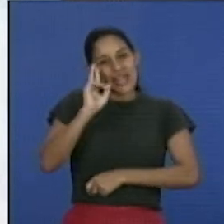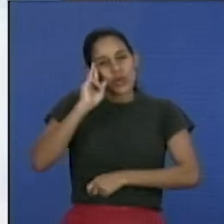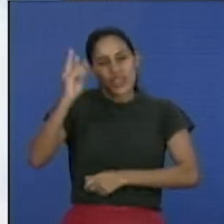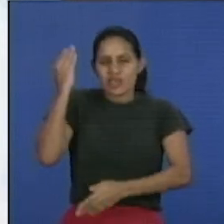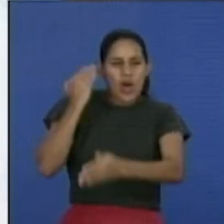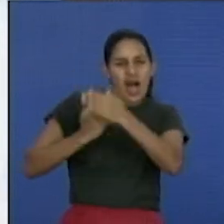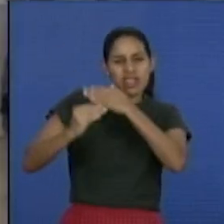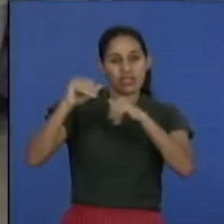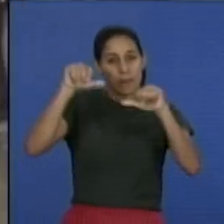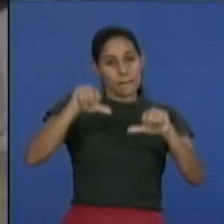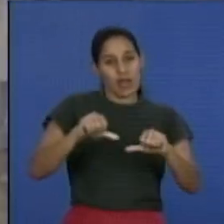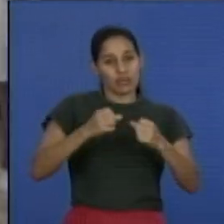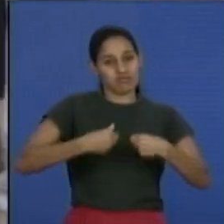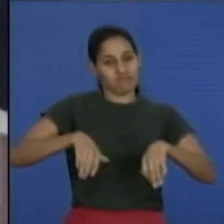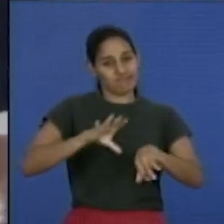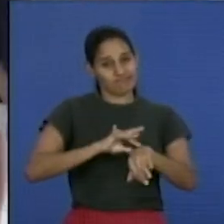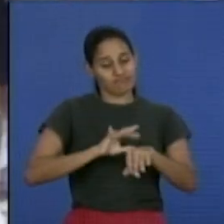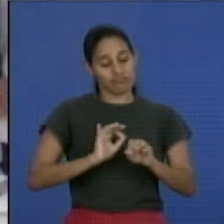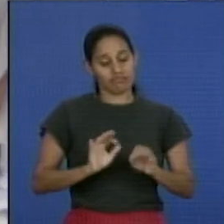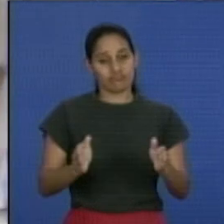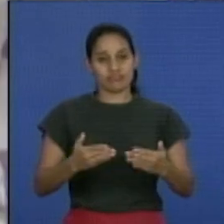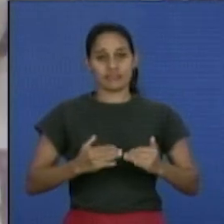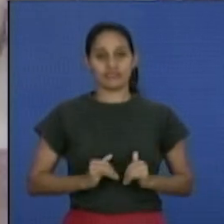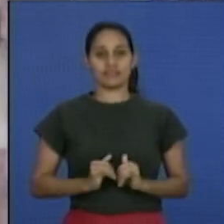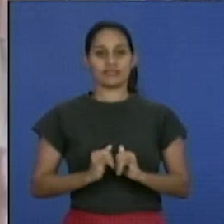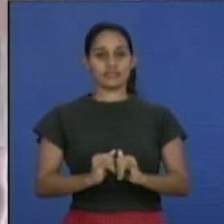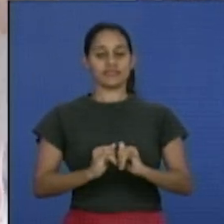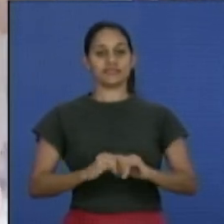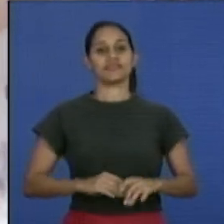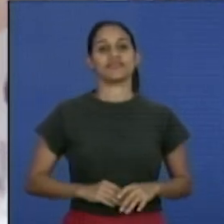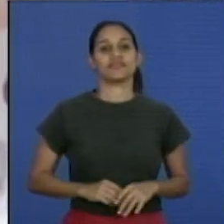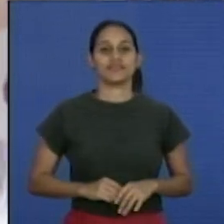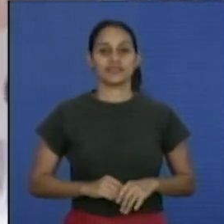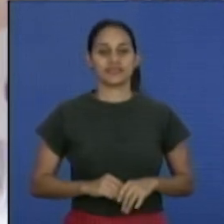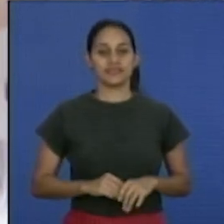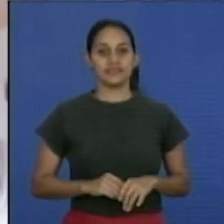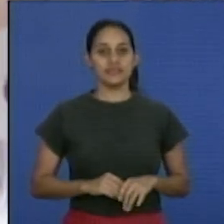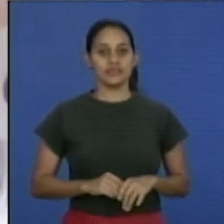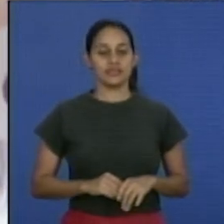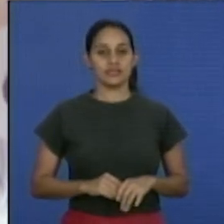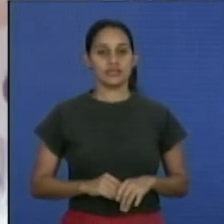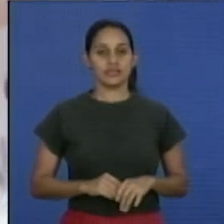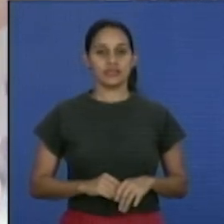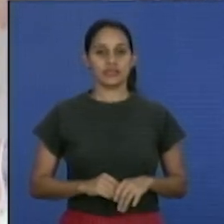aquel mal momento. El camarógrafo Ariel Aldama y Melquía de Escalá, Habana Noticiario.